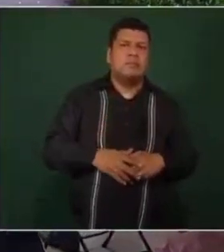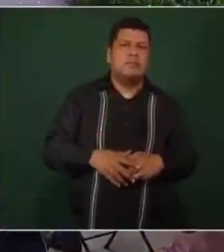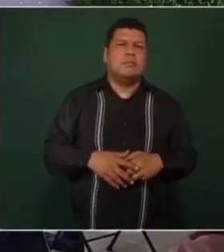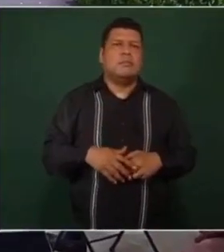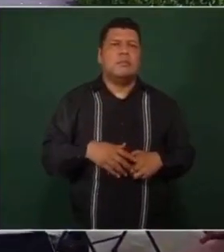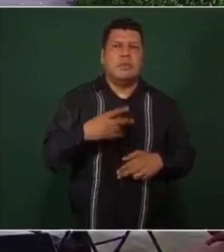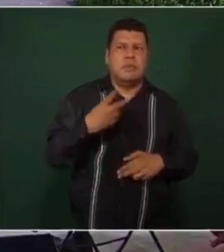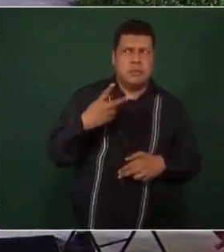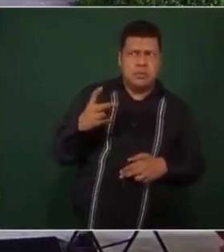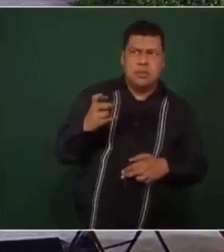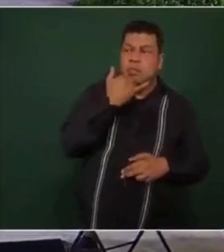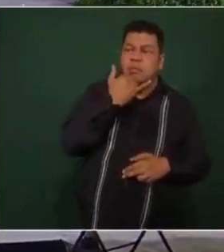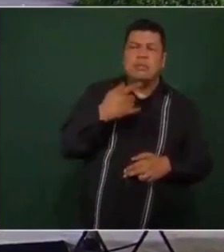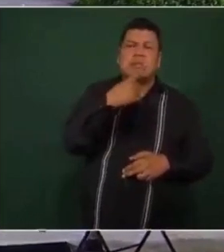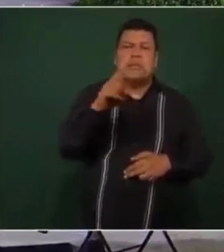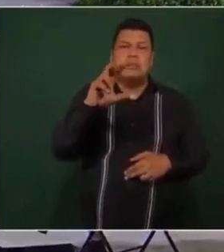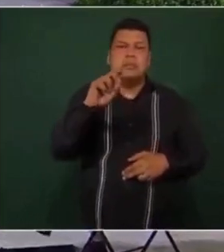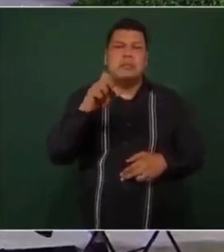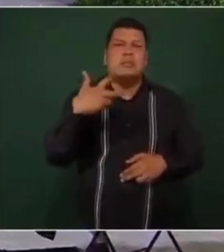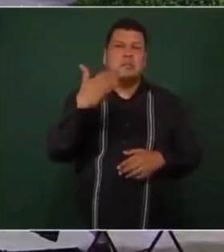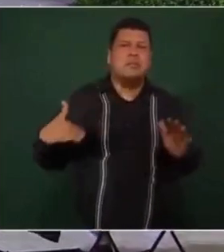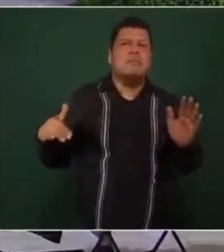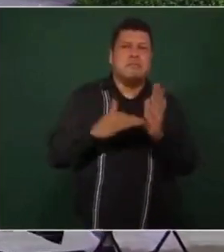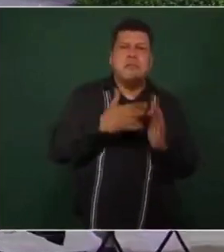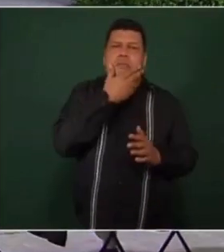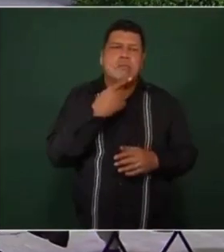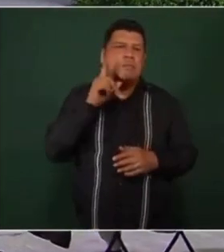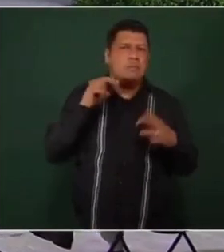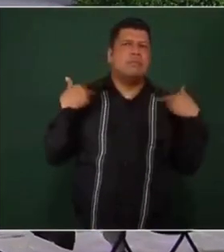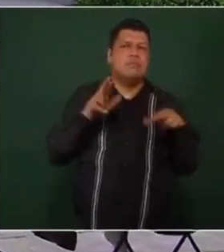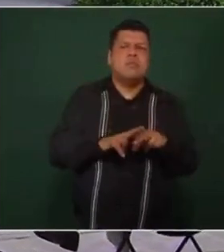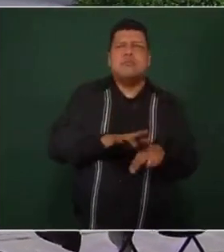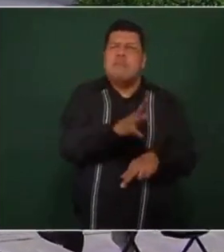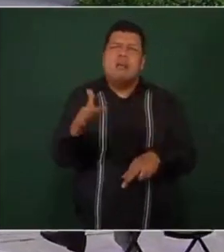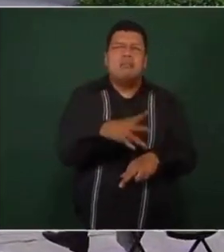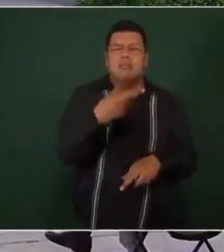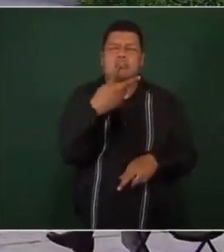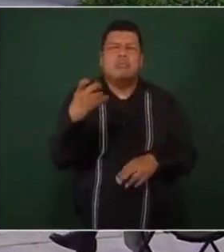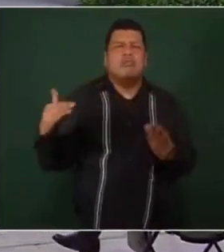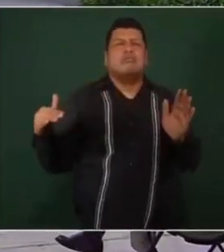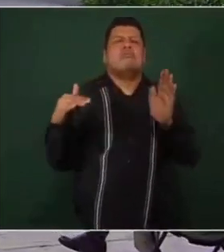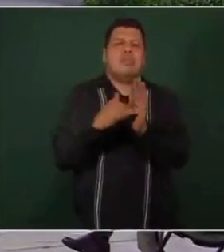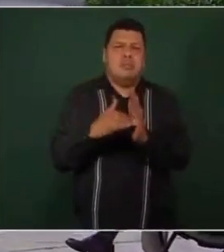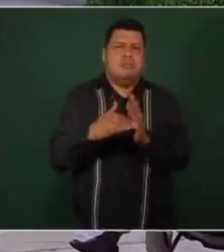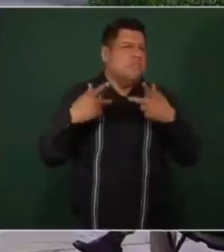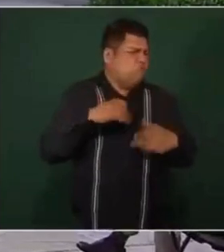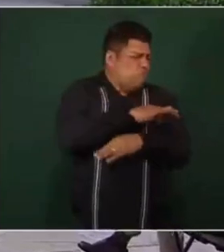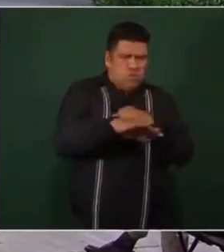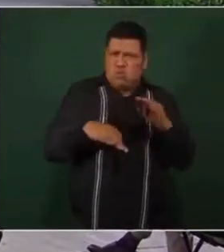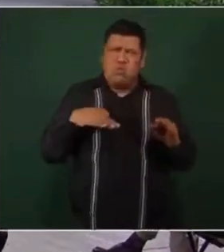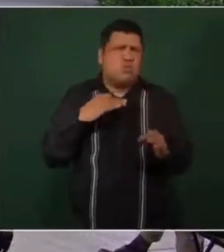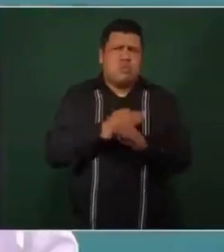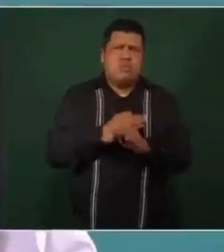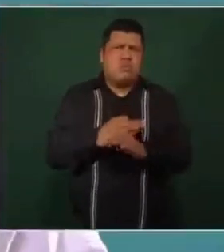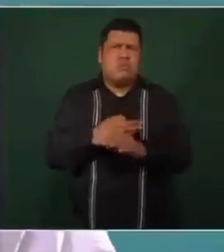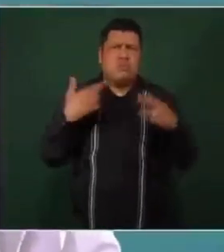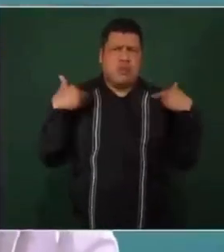138 mil maestras, maestros, pero serían como 200 mil aproximadamente, todos los trabajadores del